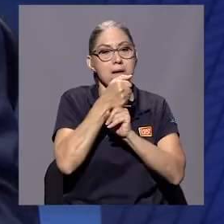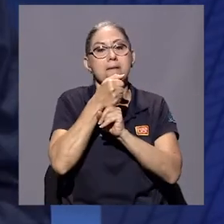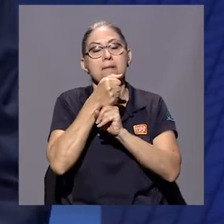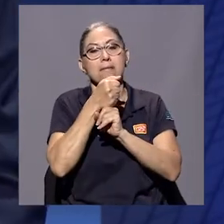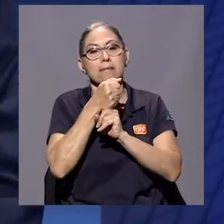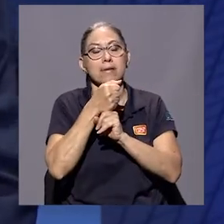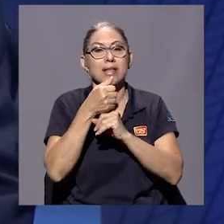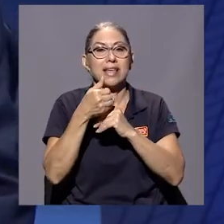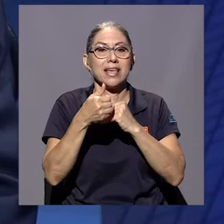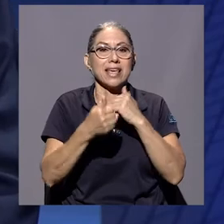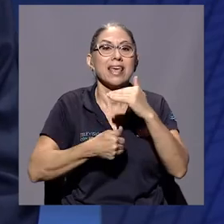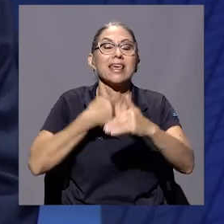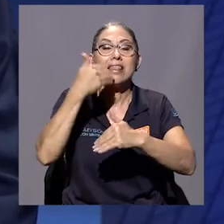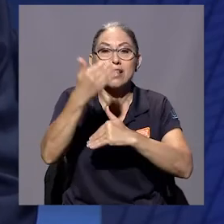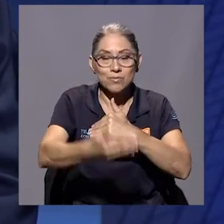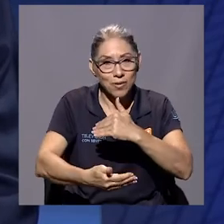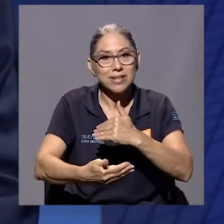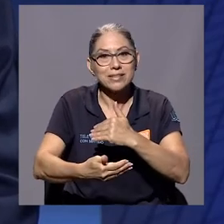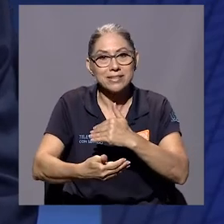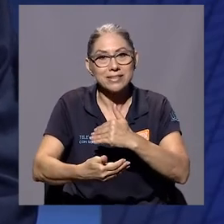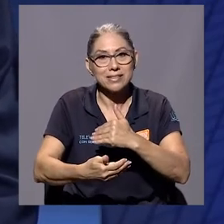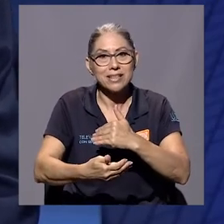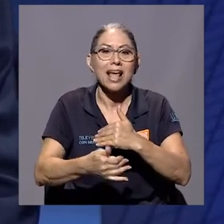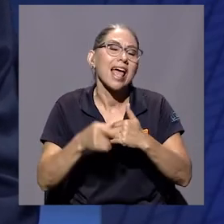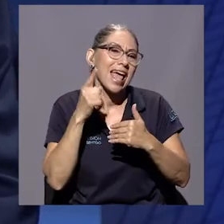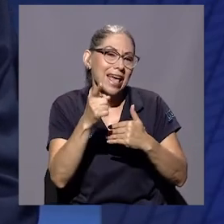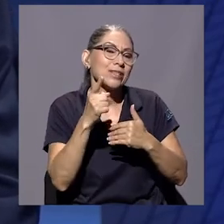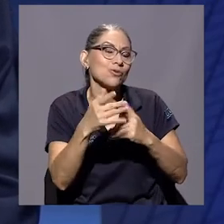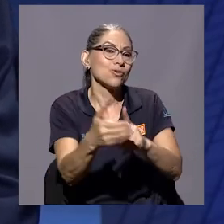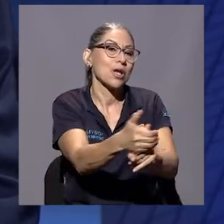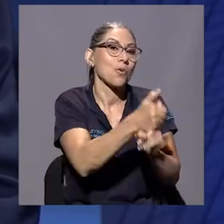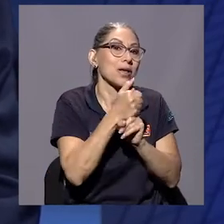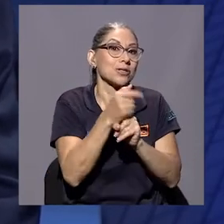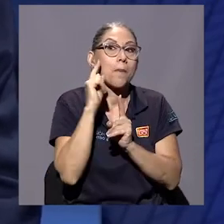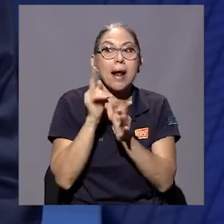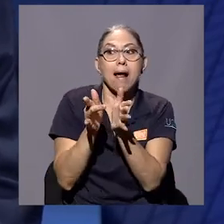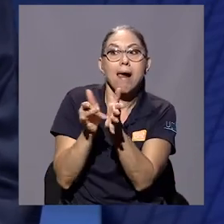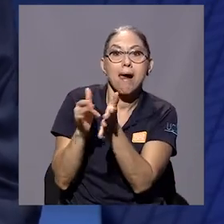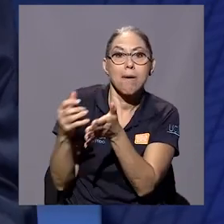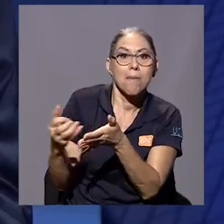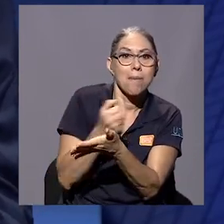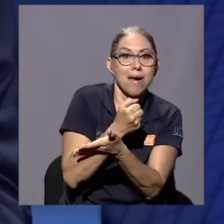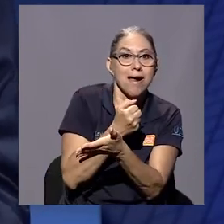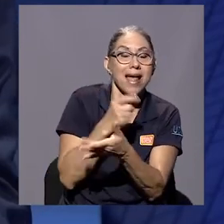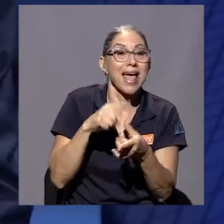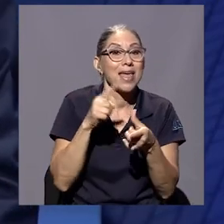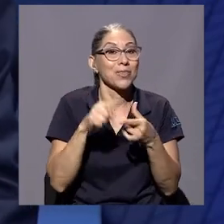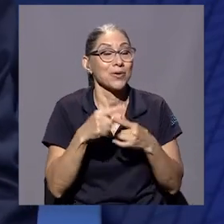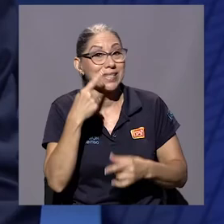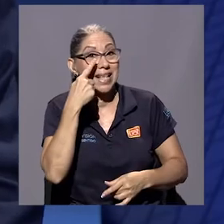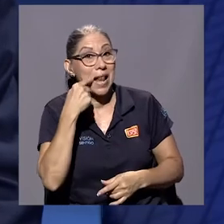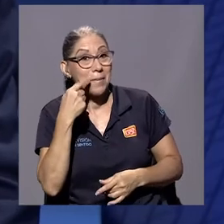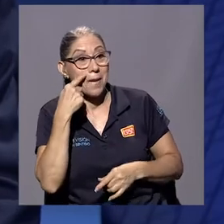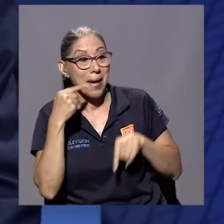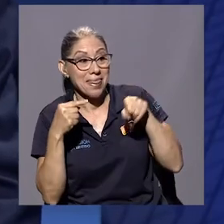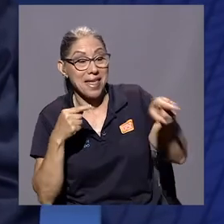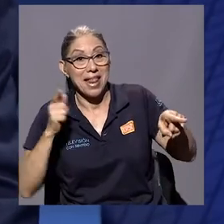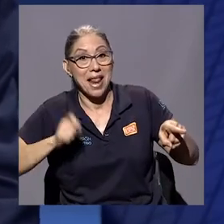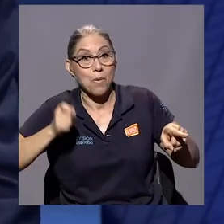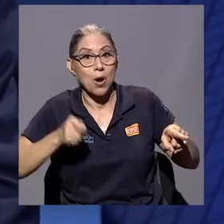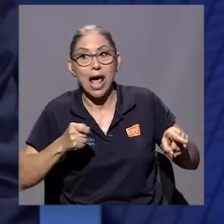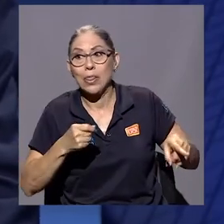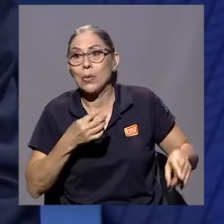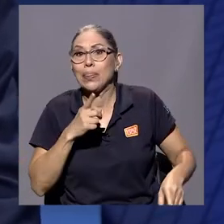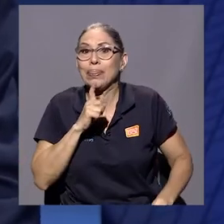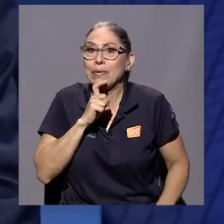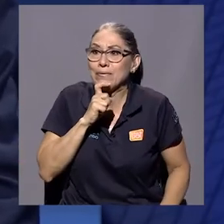el rescate es un secuestro extorsivo y entonces el papá del abogado se ve en palitos para conseguir